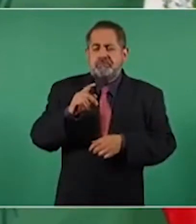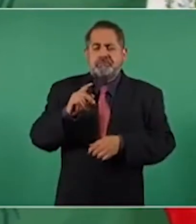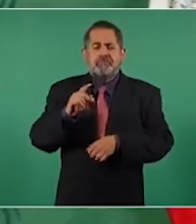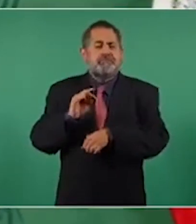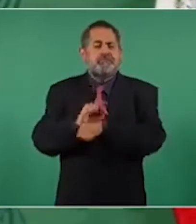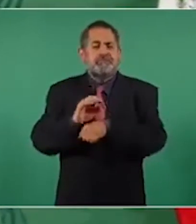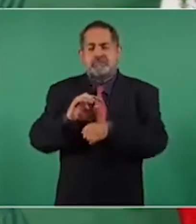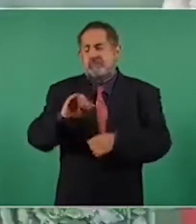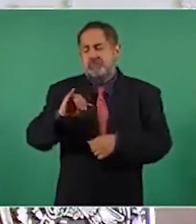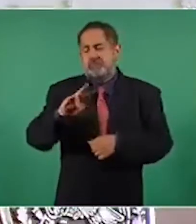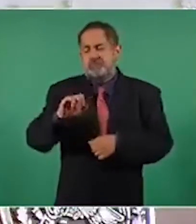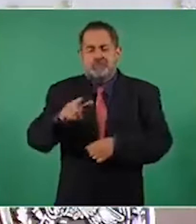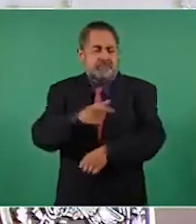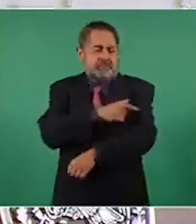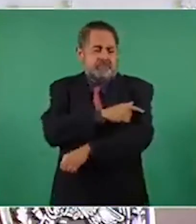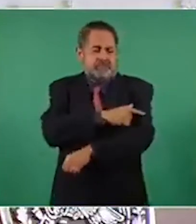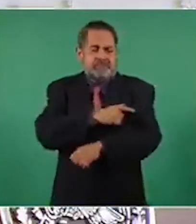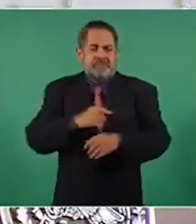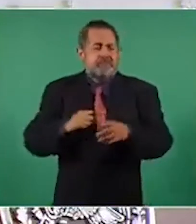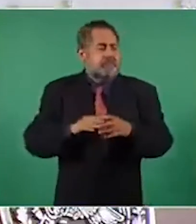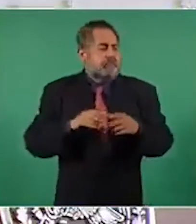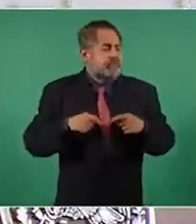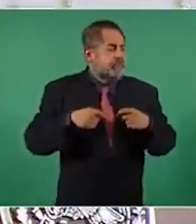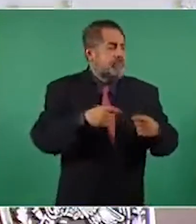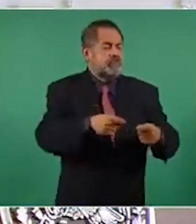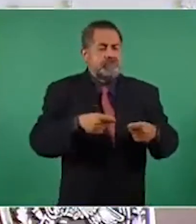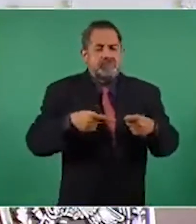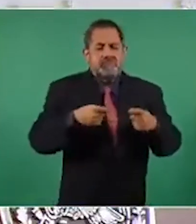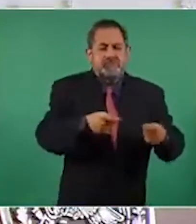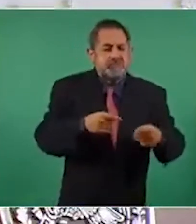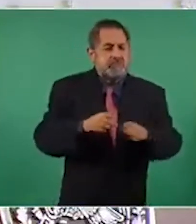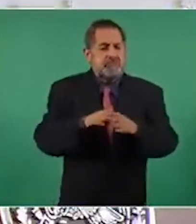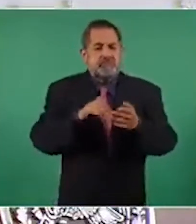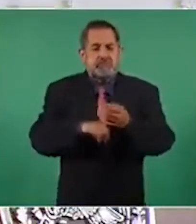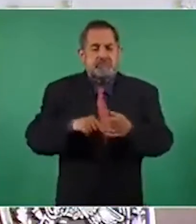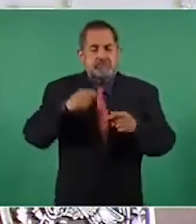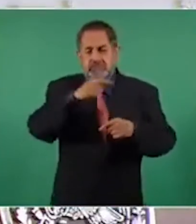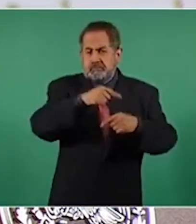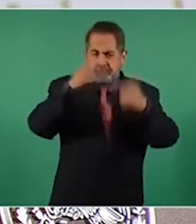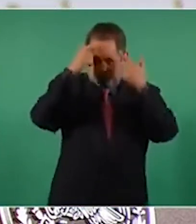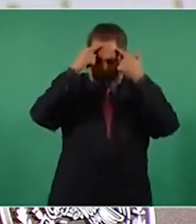la actuación de inmediato del Ejército, de la Marina,